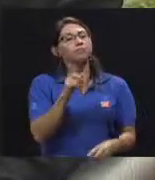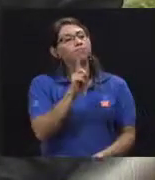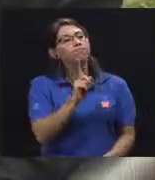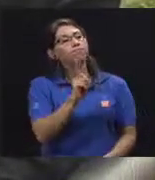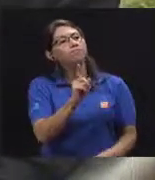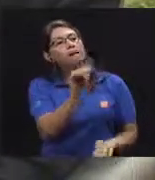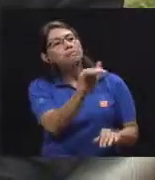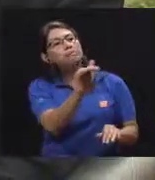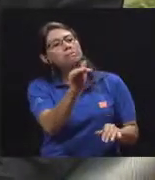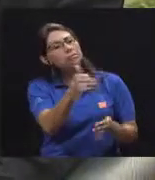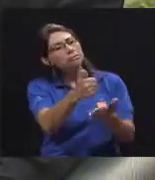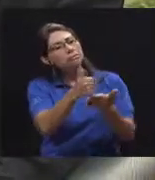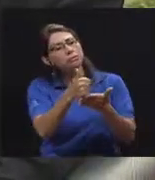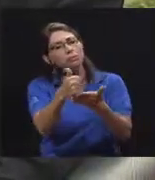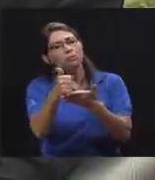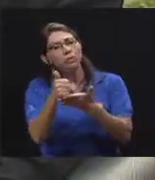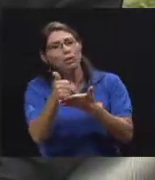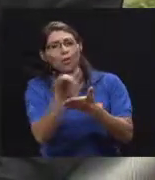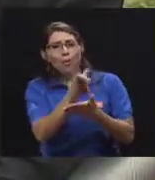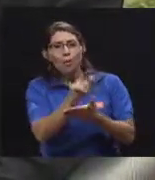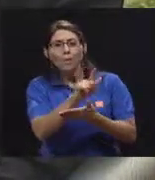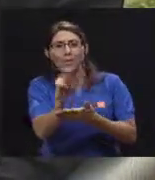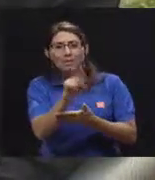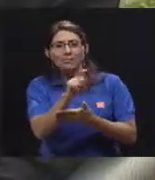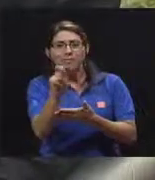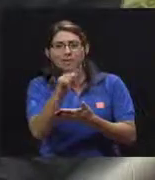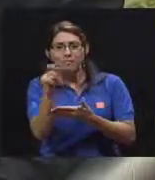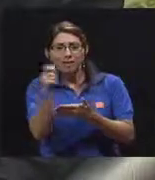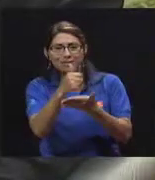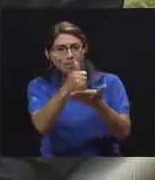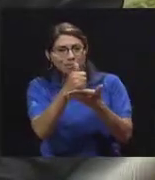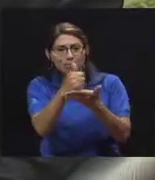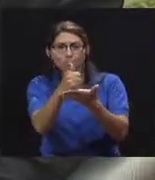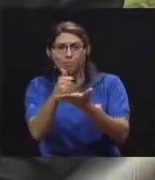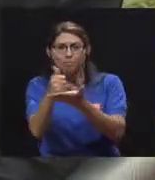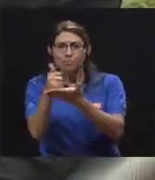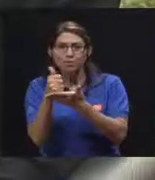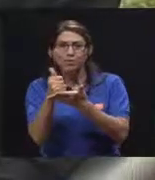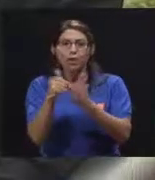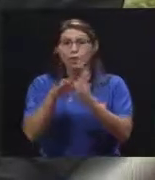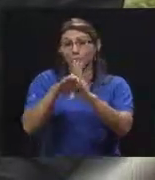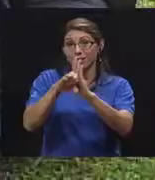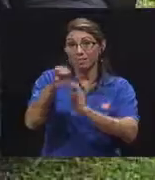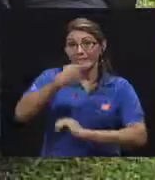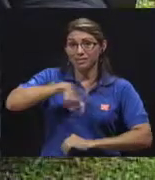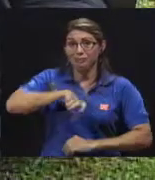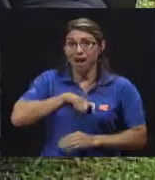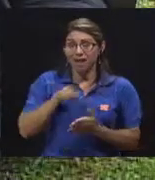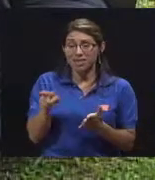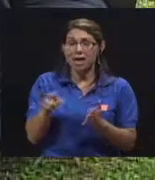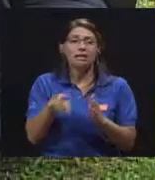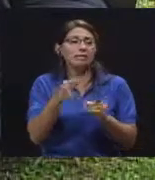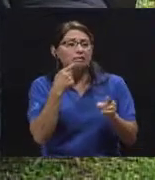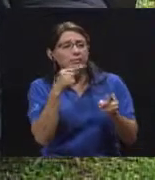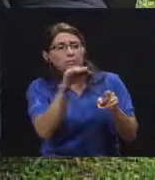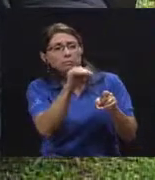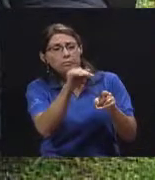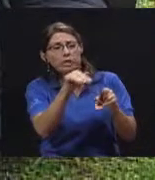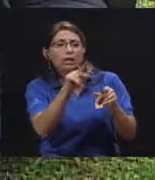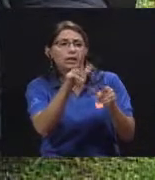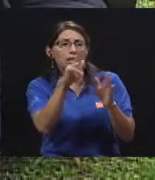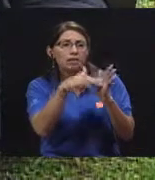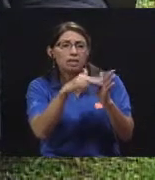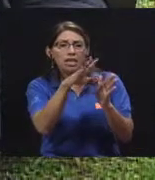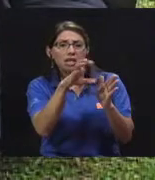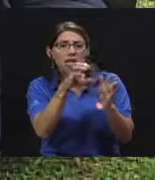mensual, entonces lo que piden es algo simbólico alrededor de, en esos otros países, dígase por ejemplo en España, 3.500, 4.000 colones al